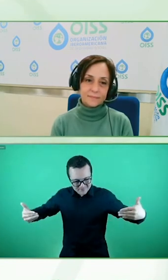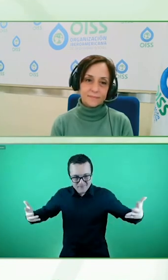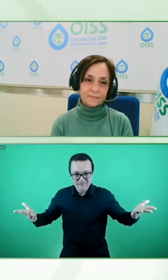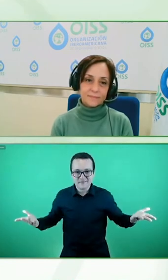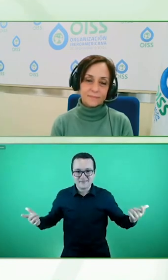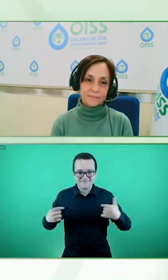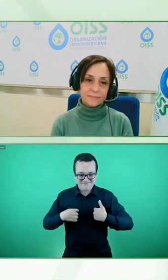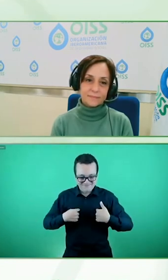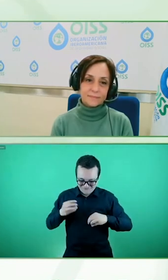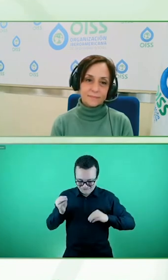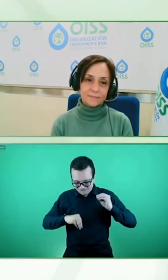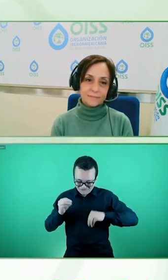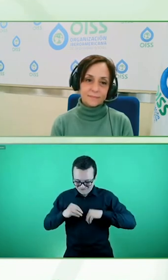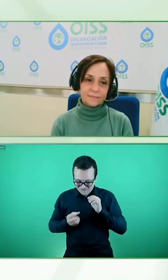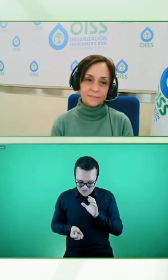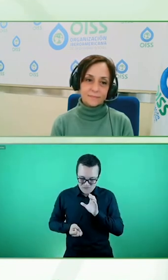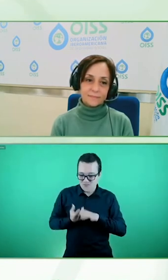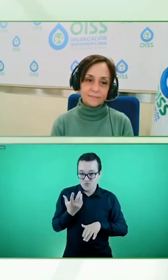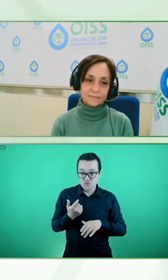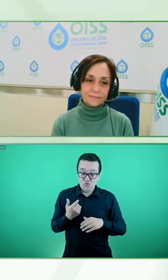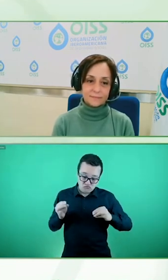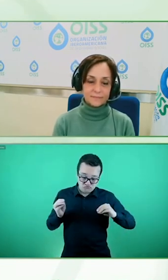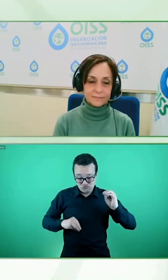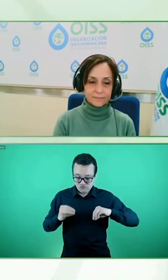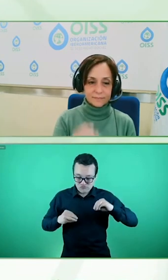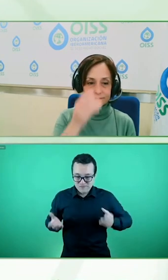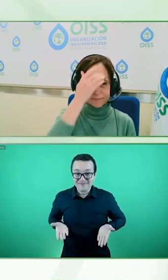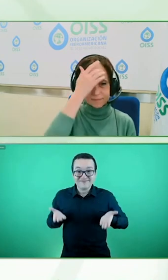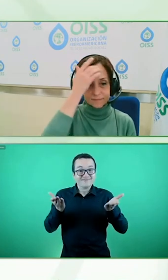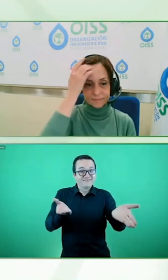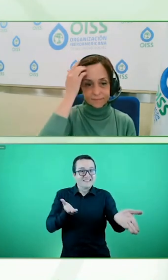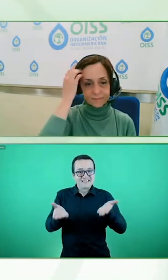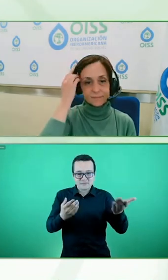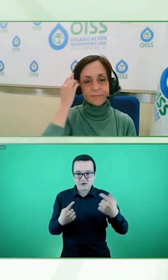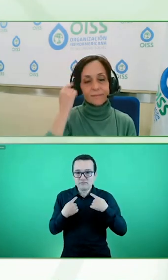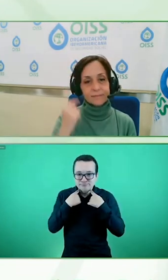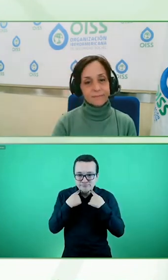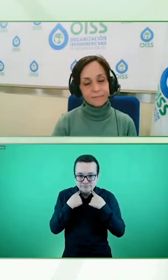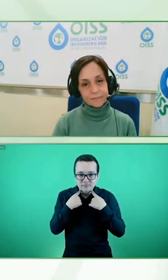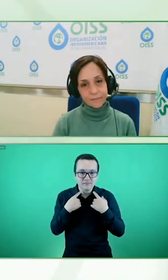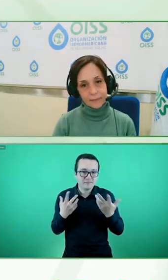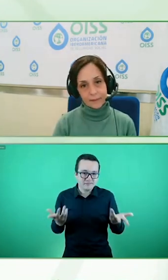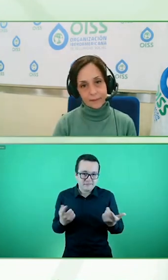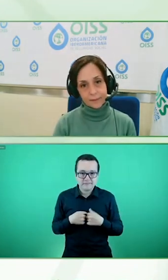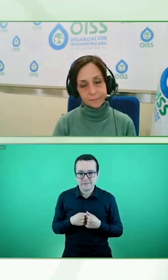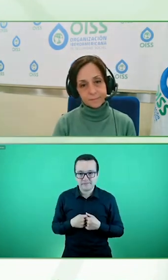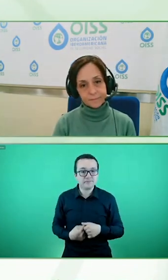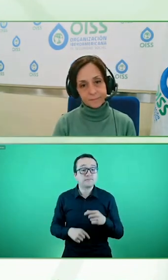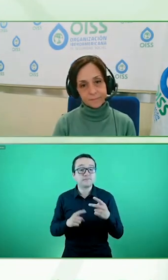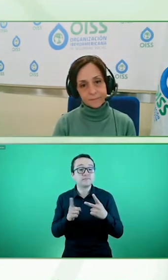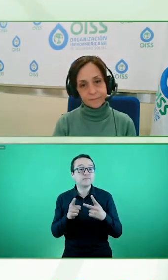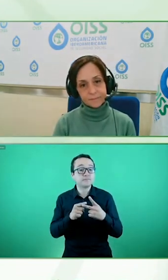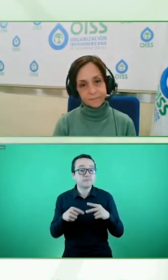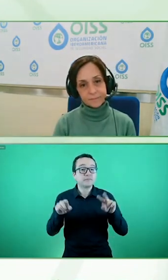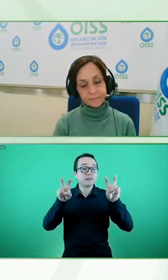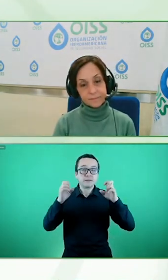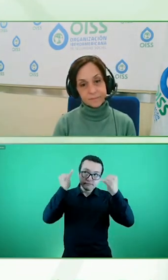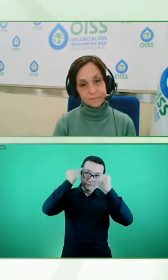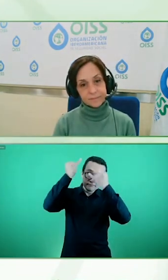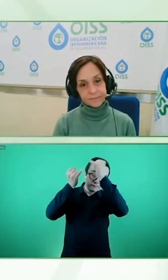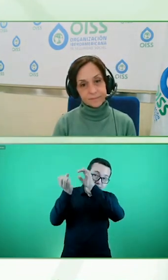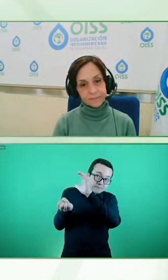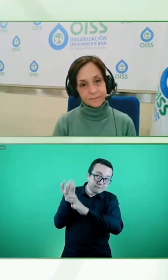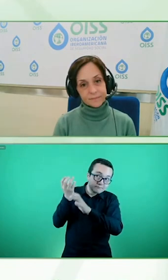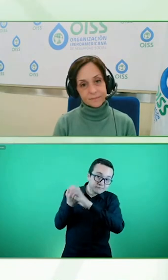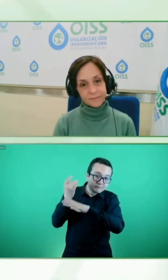mentalidad, ¿no? Un segundo tema que yo siempre digo es el de la I de innovación y la I de interseccionalidad, ¿no? Cuanta más interseccionalidad,